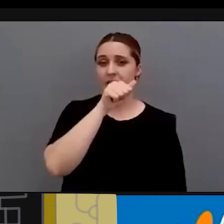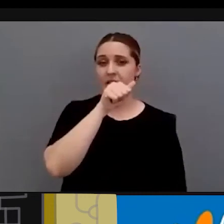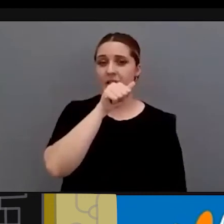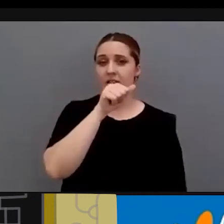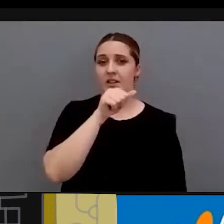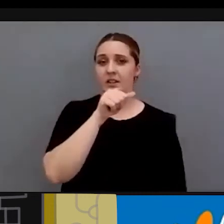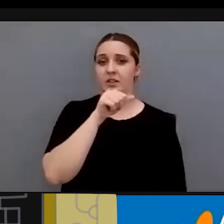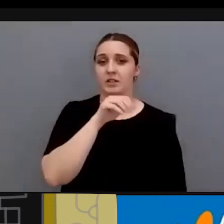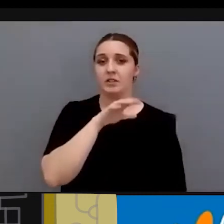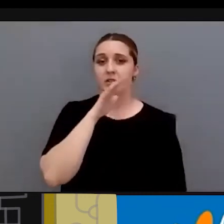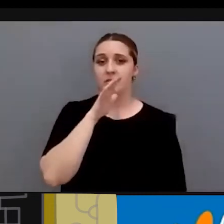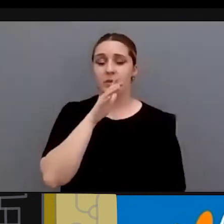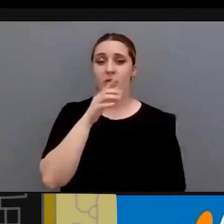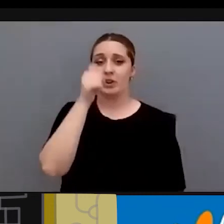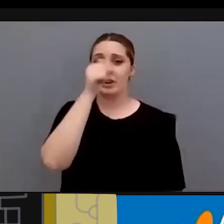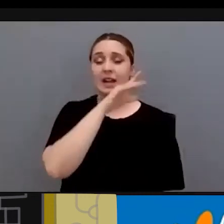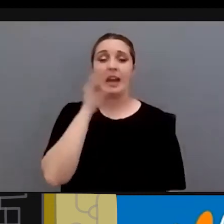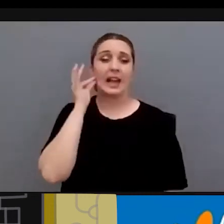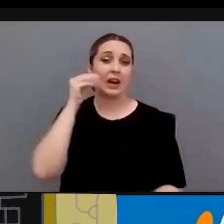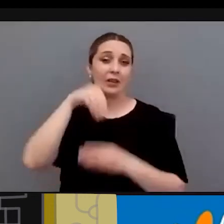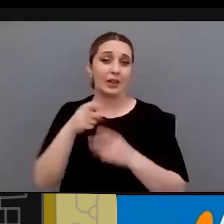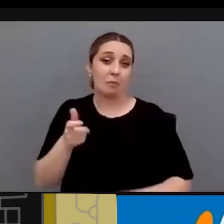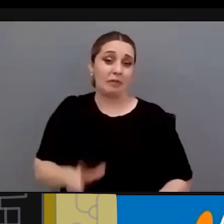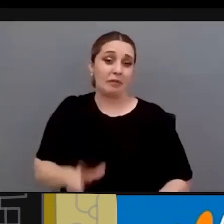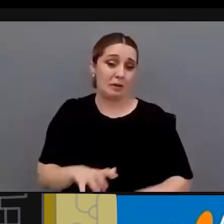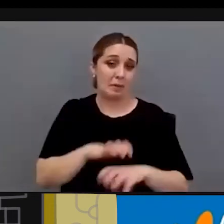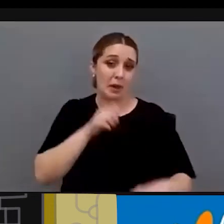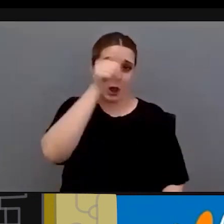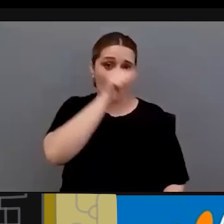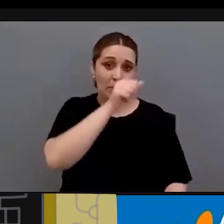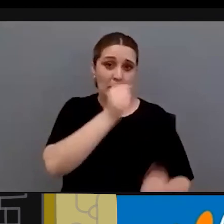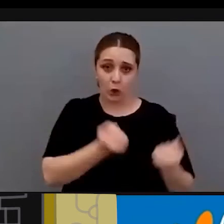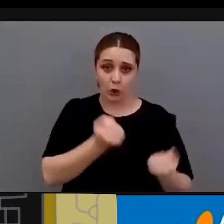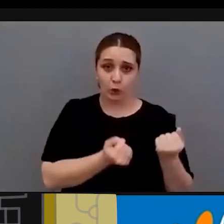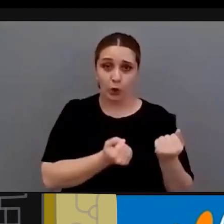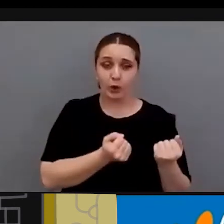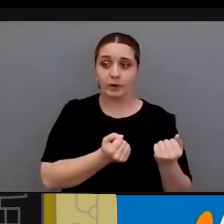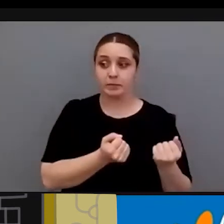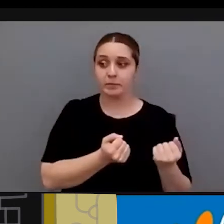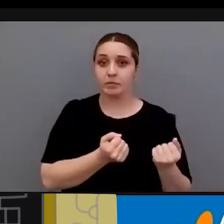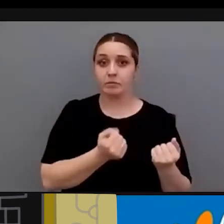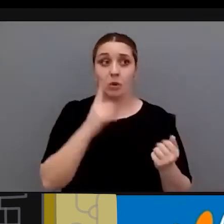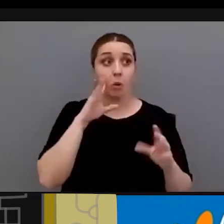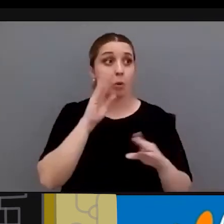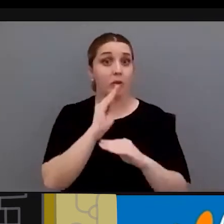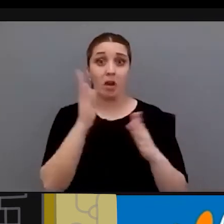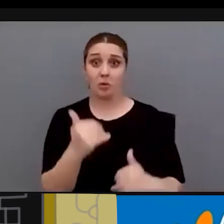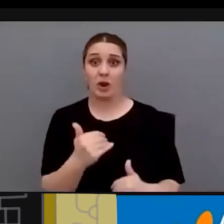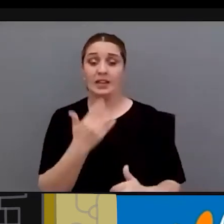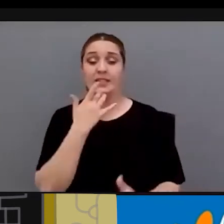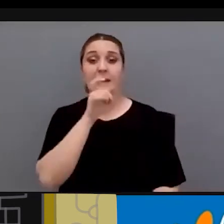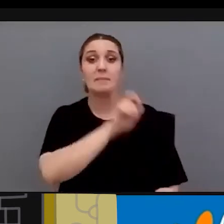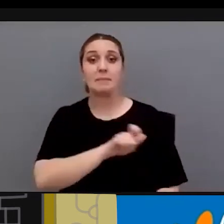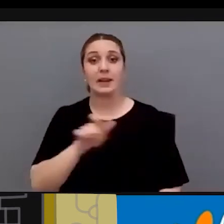sesgo de género en la profesión bueno pues no tengan cuidado cuando las personas